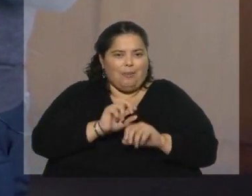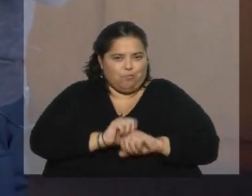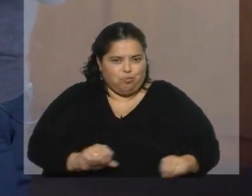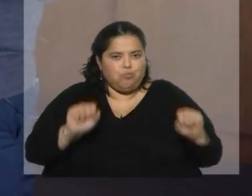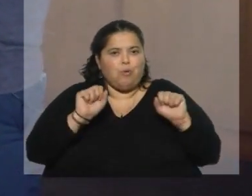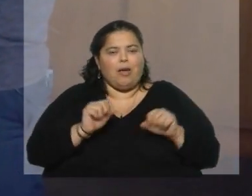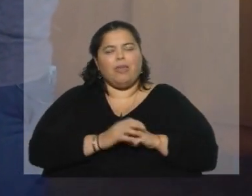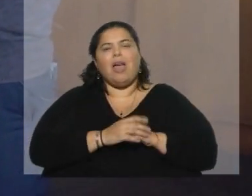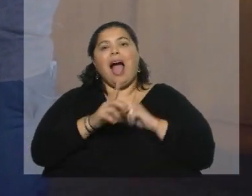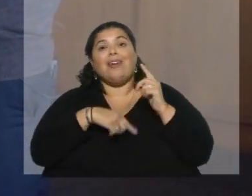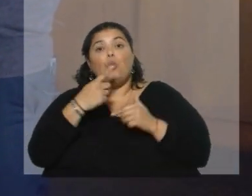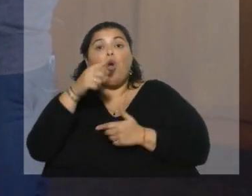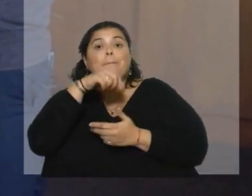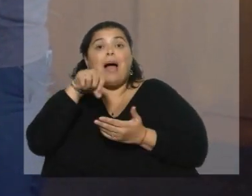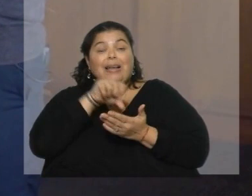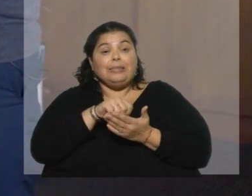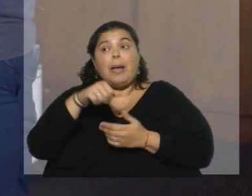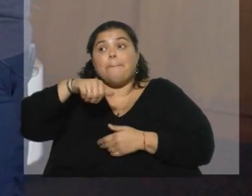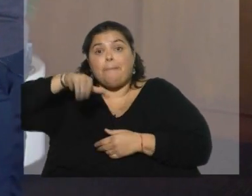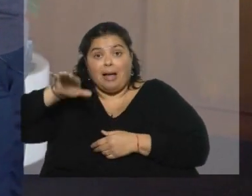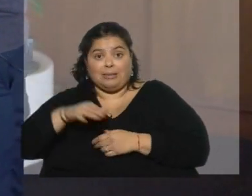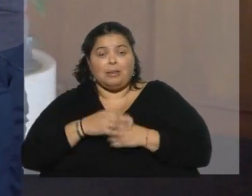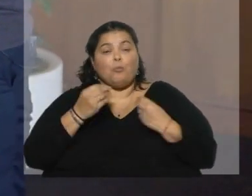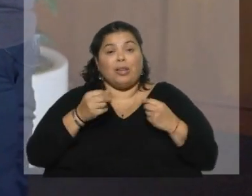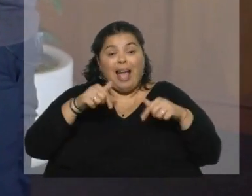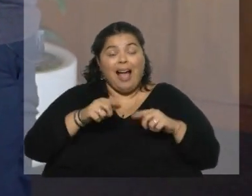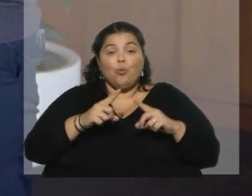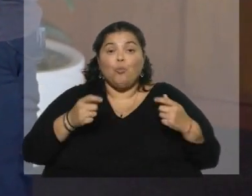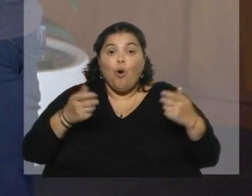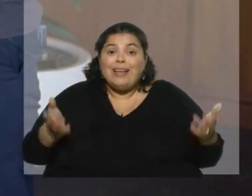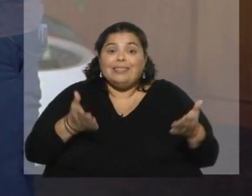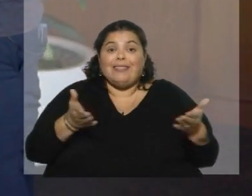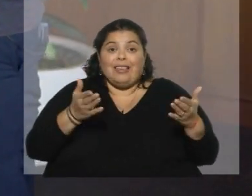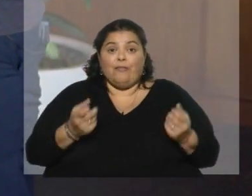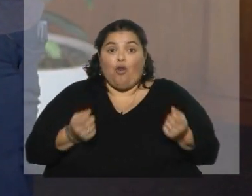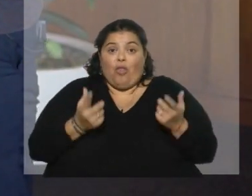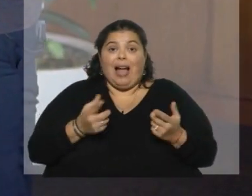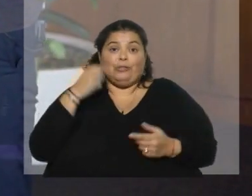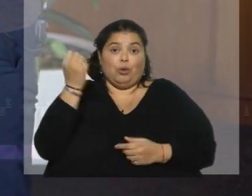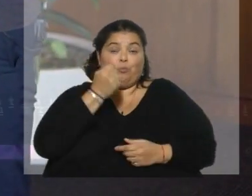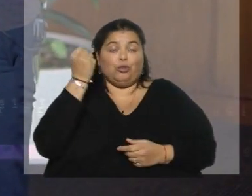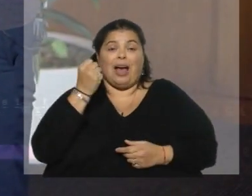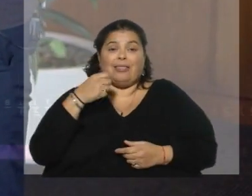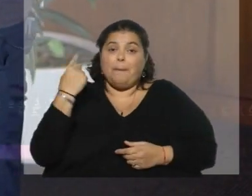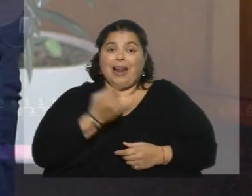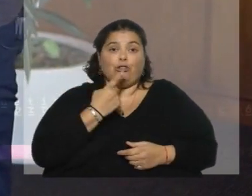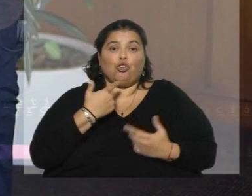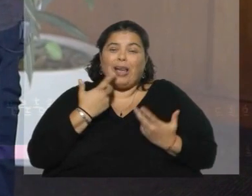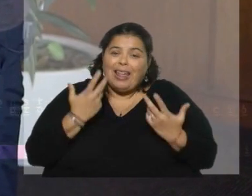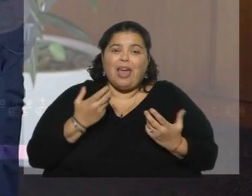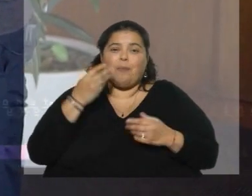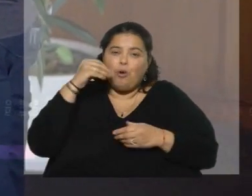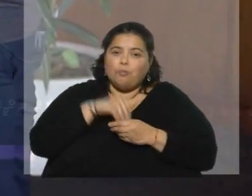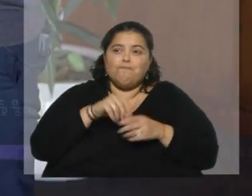en algunos países 95, 98%, porque tiene un incentivo, le da un incentivo que para nosotros es algo que es muy importante y siempre estuvimos intentando introducir